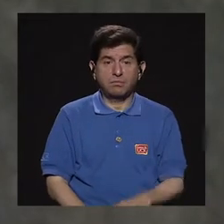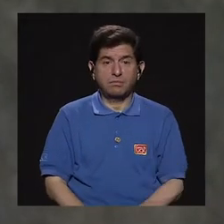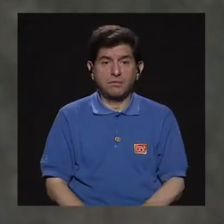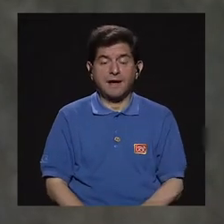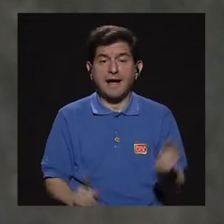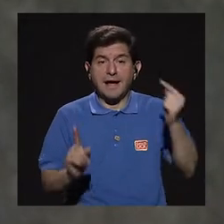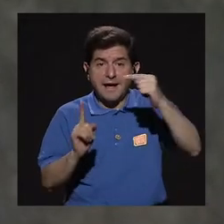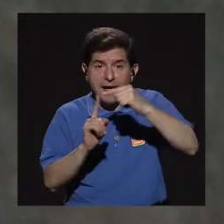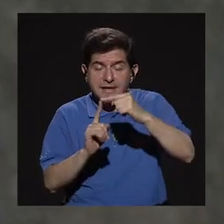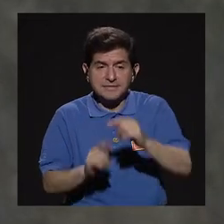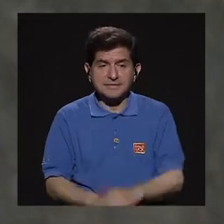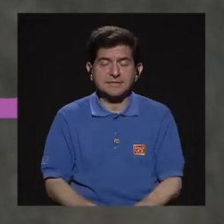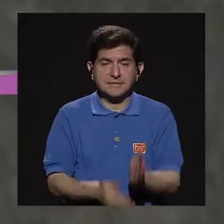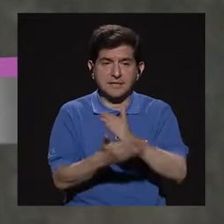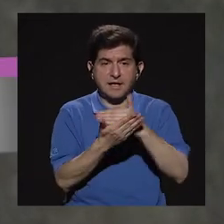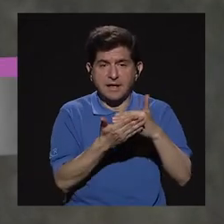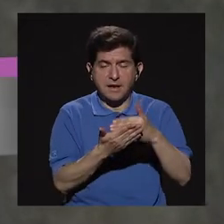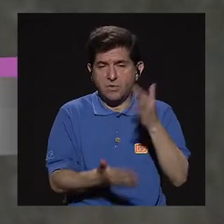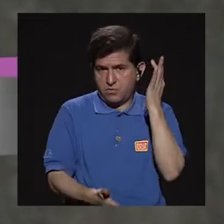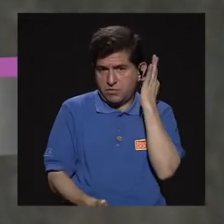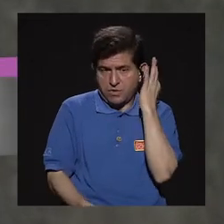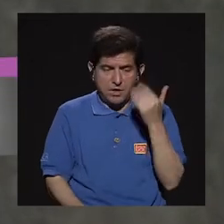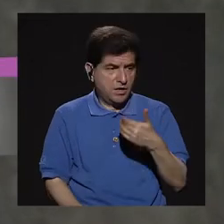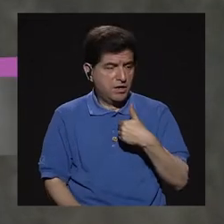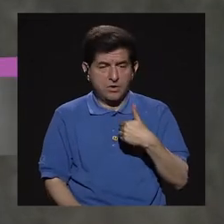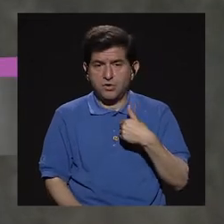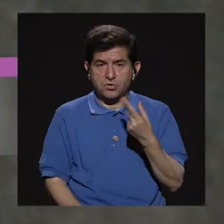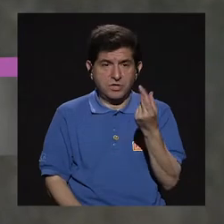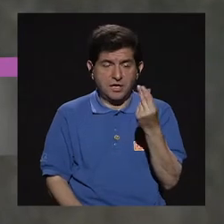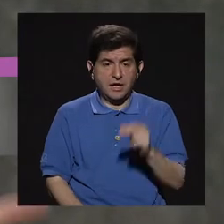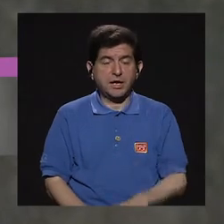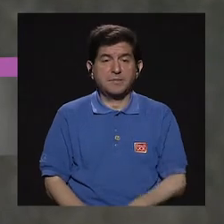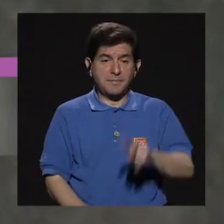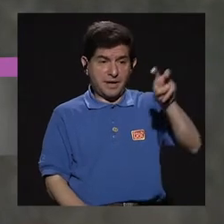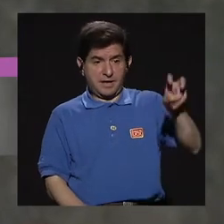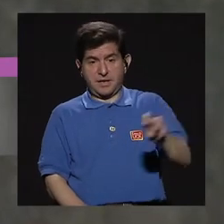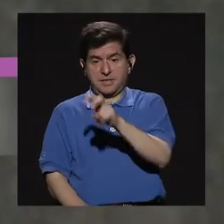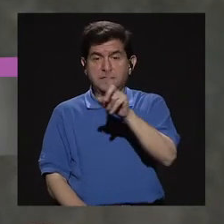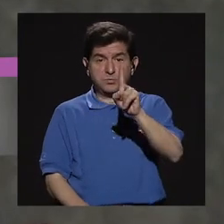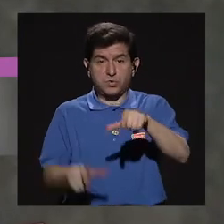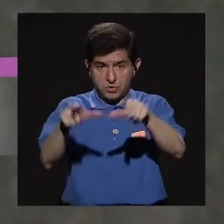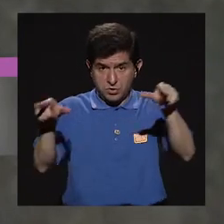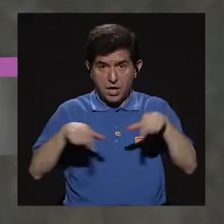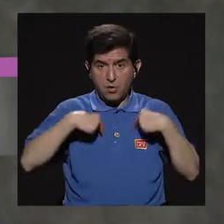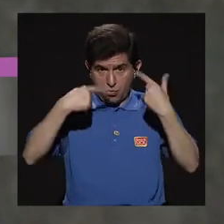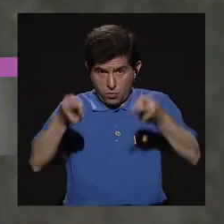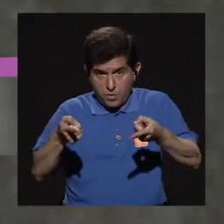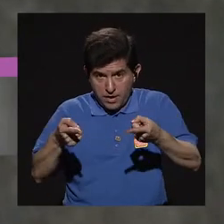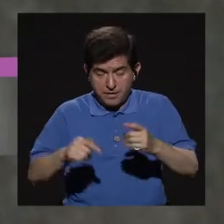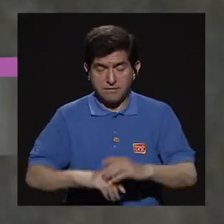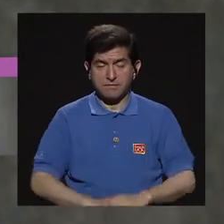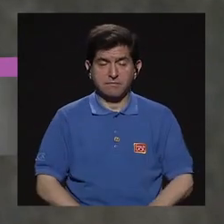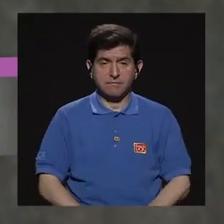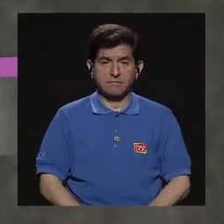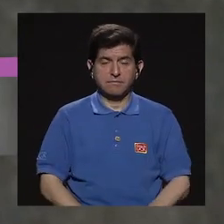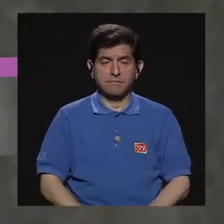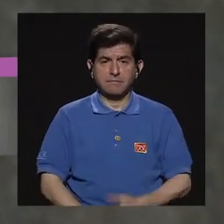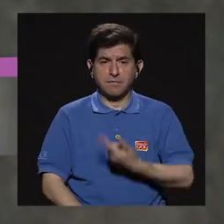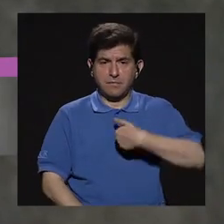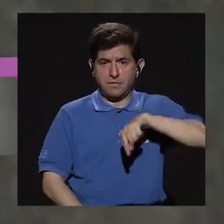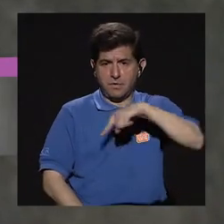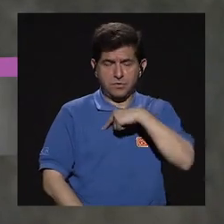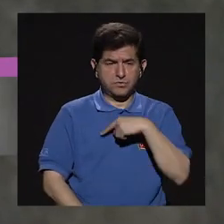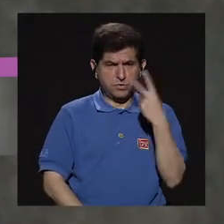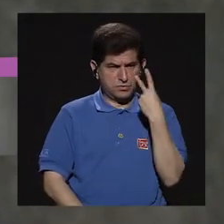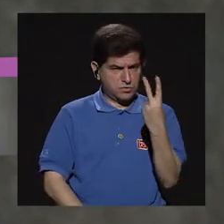¿verdad? Llegamos al extremo de que tal vez algunas señoras no tienen suficiente dinero para trasladarse a determinado lugar. Entonces nosotros no